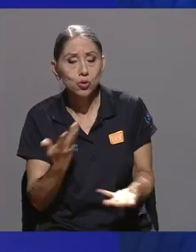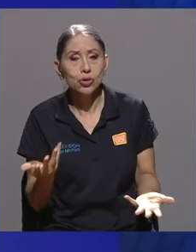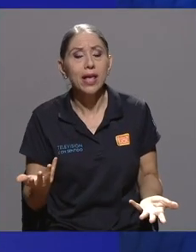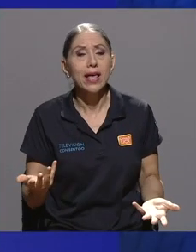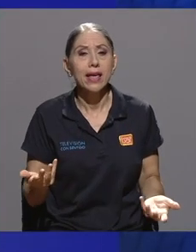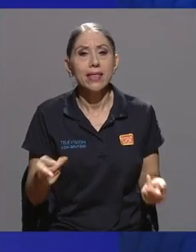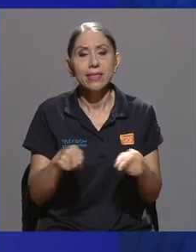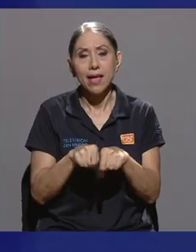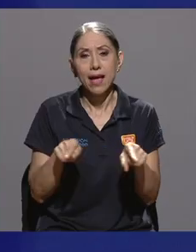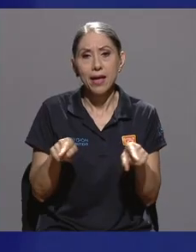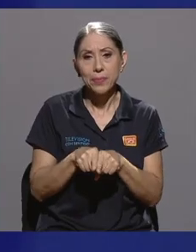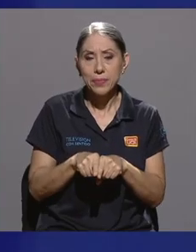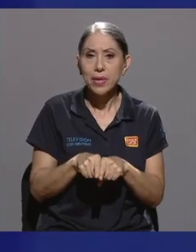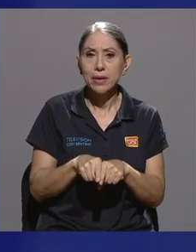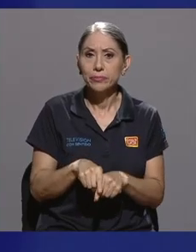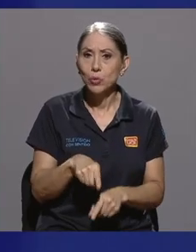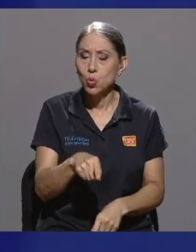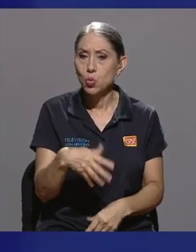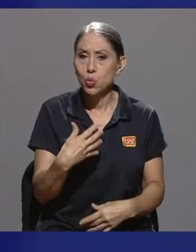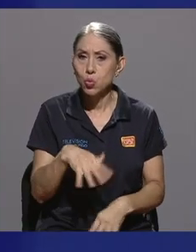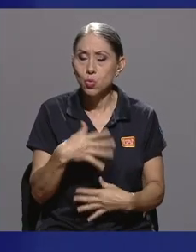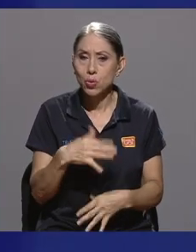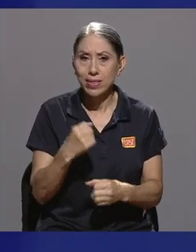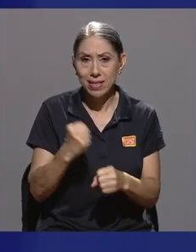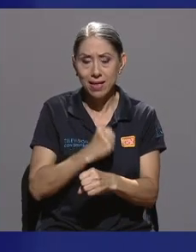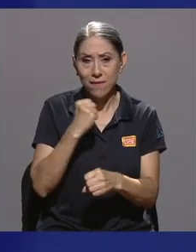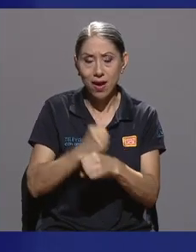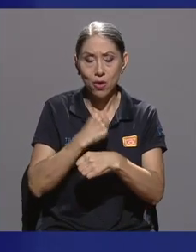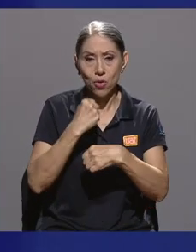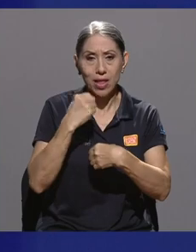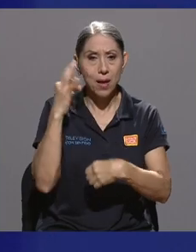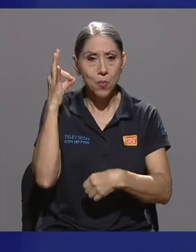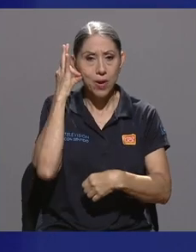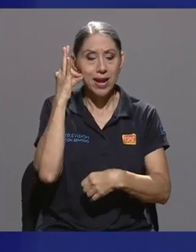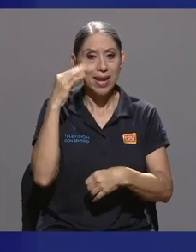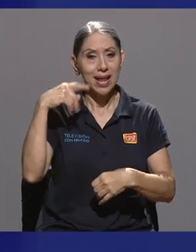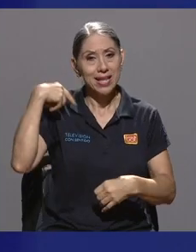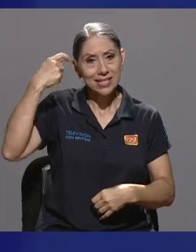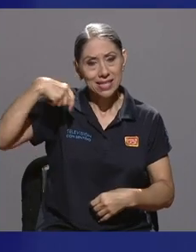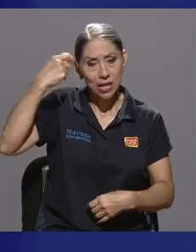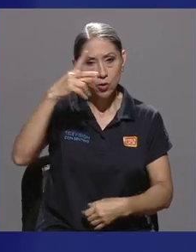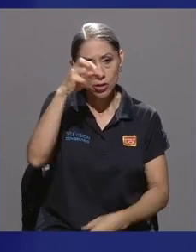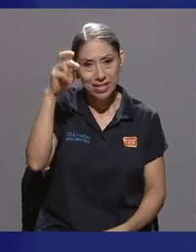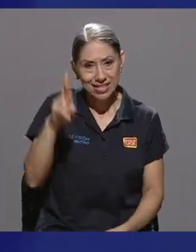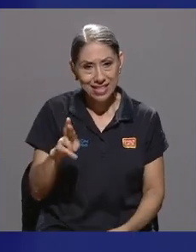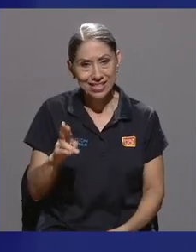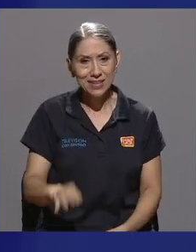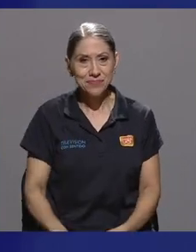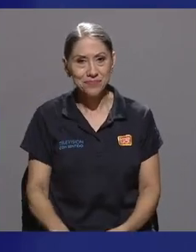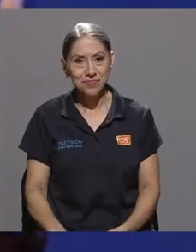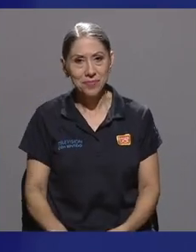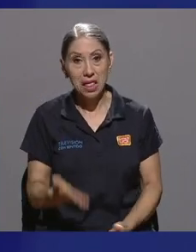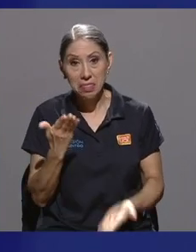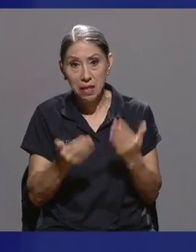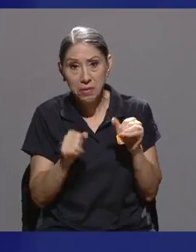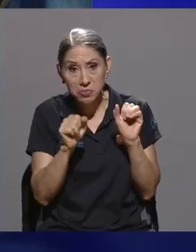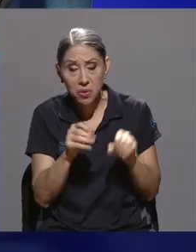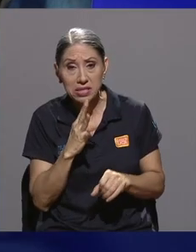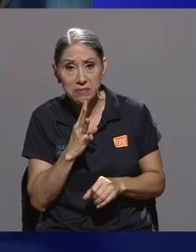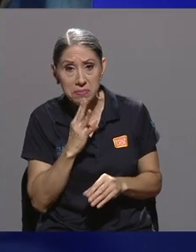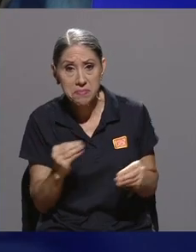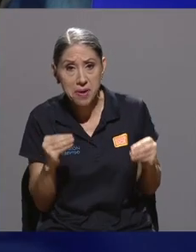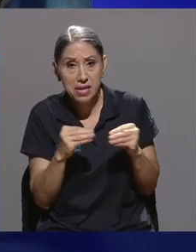eso también dice mucho del trabajo que hace la mujer en el cine costarricense. Tal vez si podías ampliar un poco sobre eso.